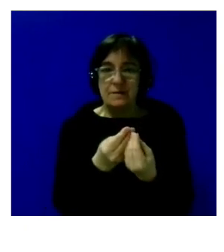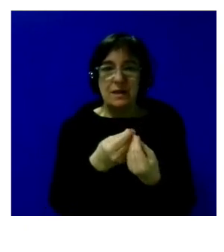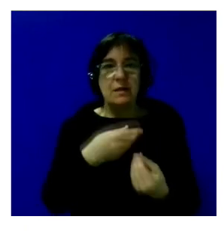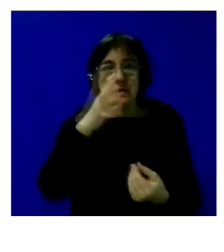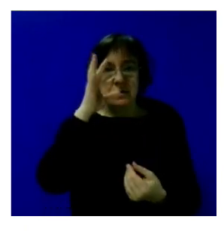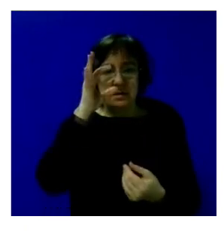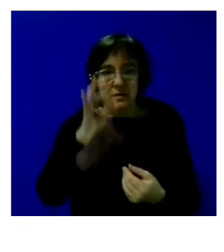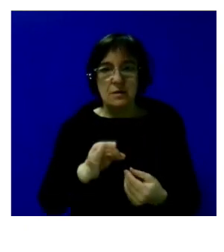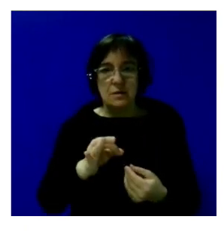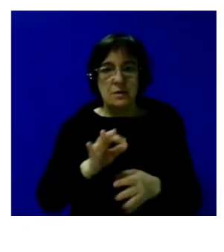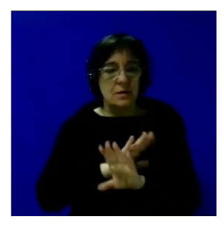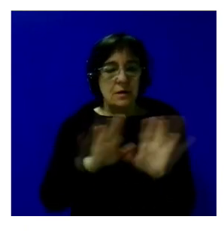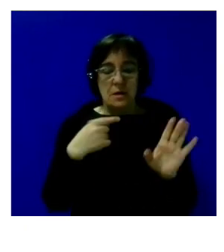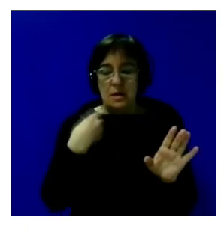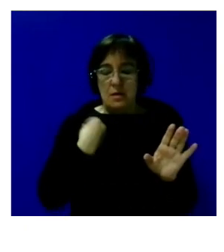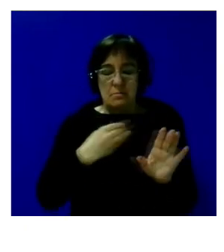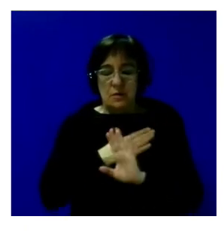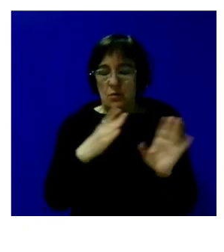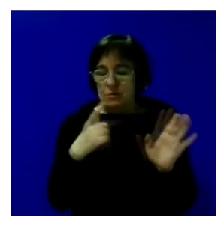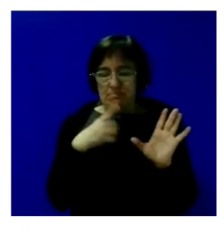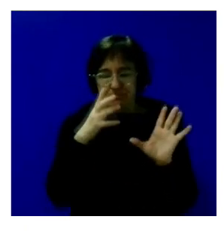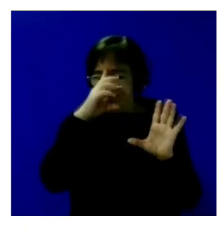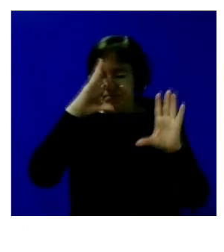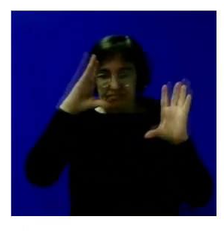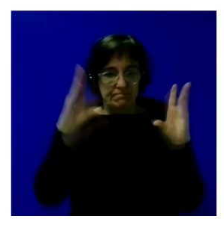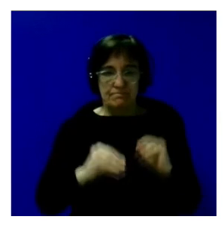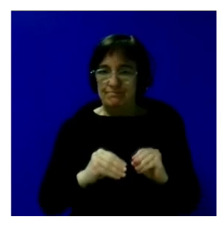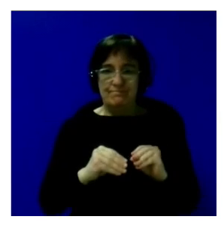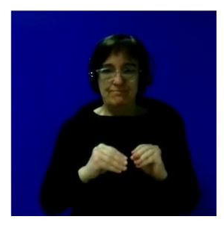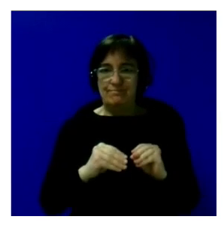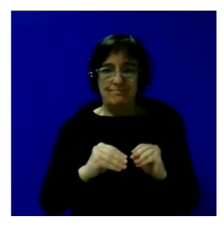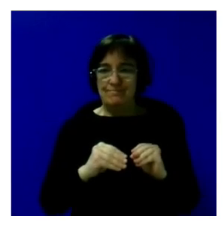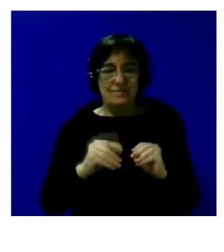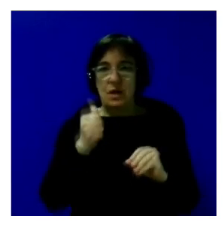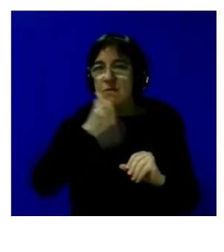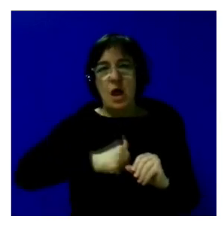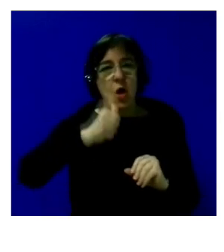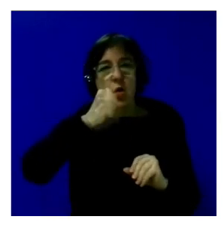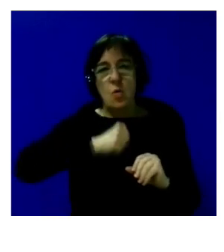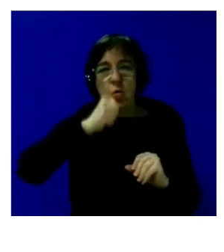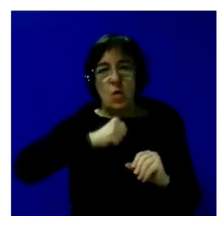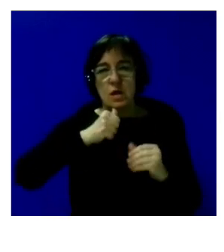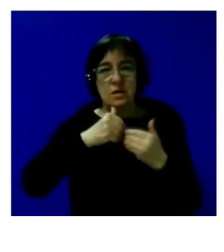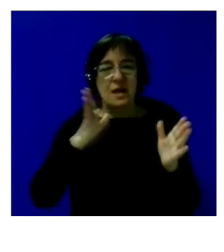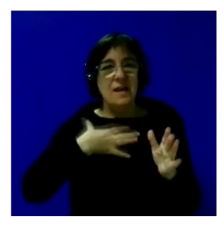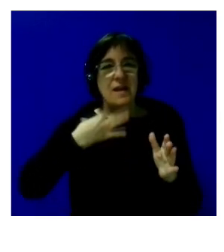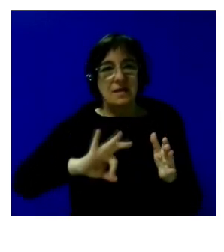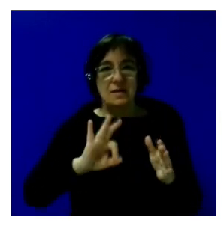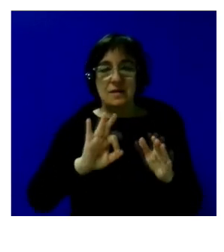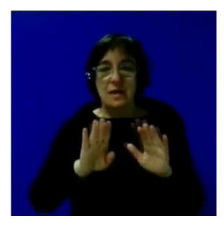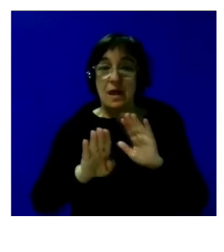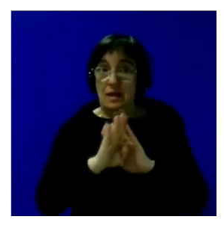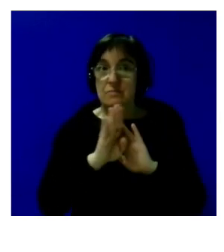firmemente que Sergio se boicoteó el medio abierto se boicoteó el grado no fue capaz de aguantar el medio abierto y nosotros no fuimos capaces de mantenerlo ahí